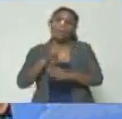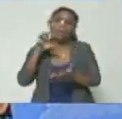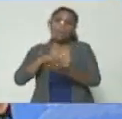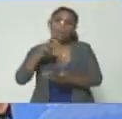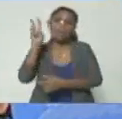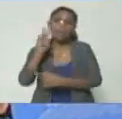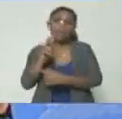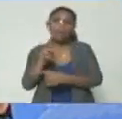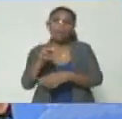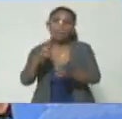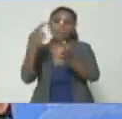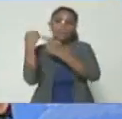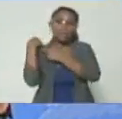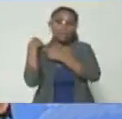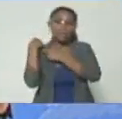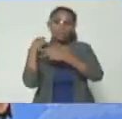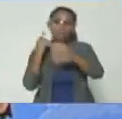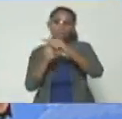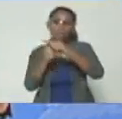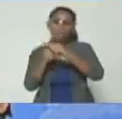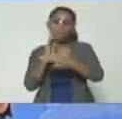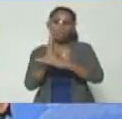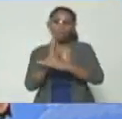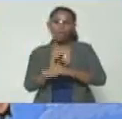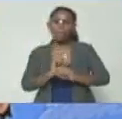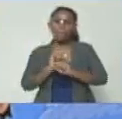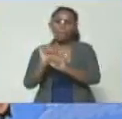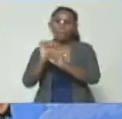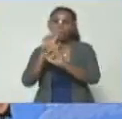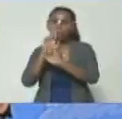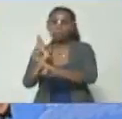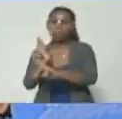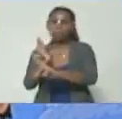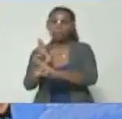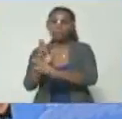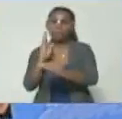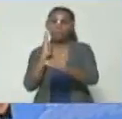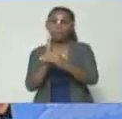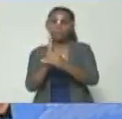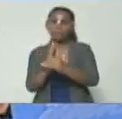de manera responsable actuó y respondió y los neutralizó